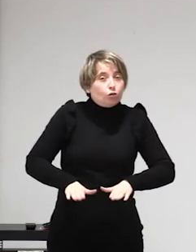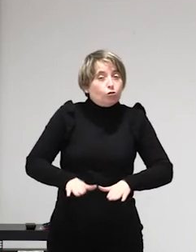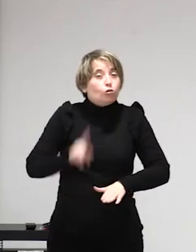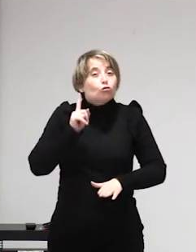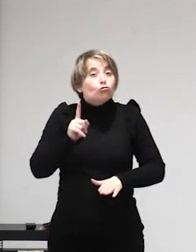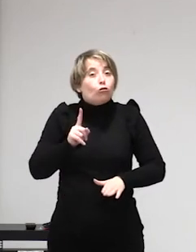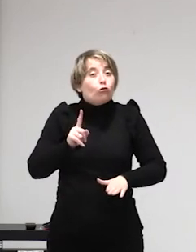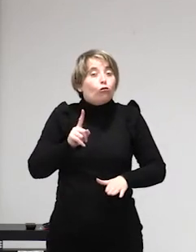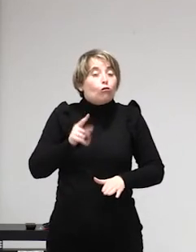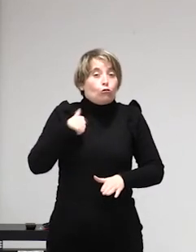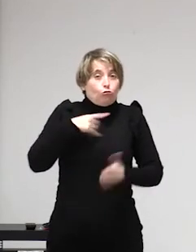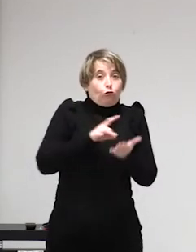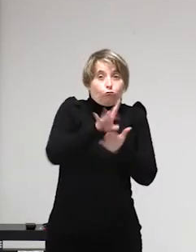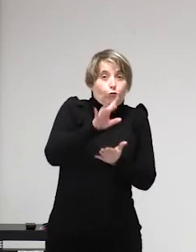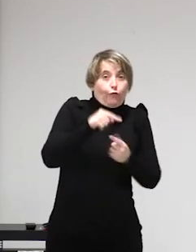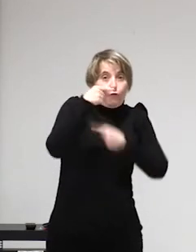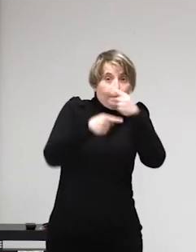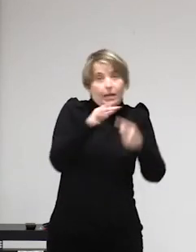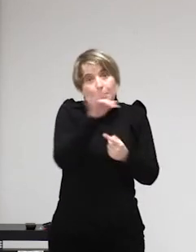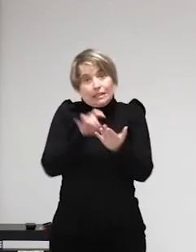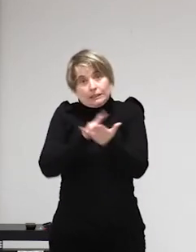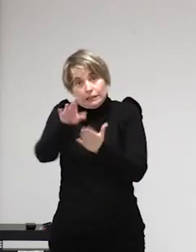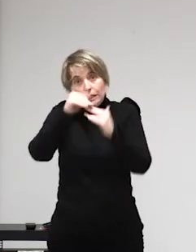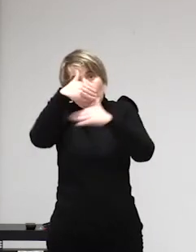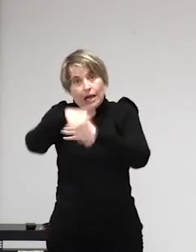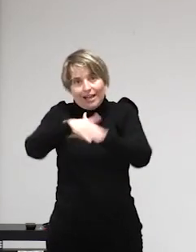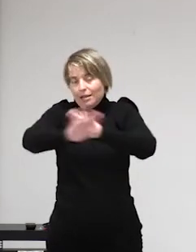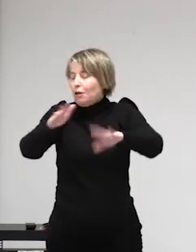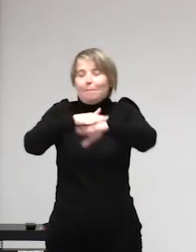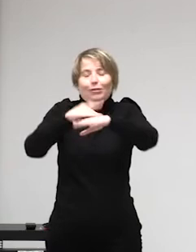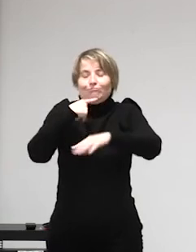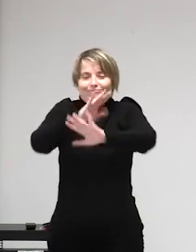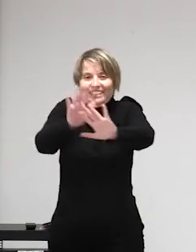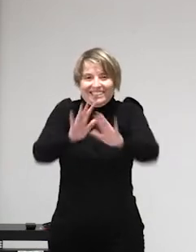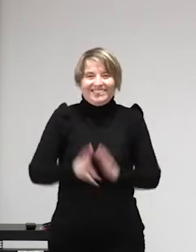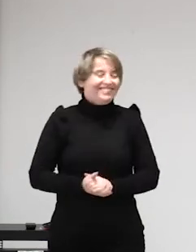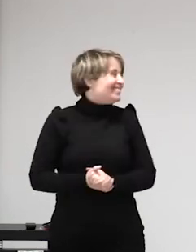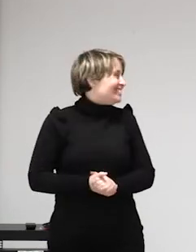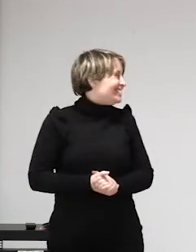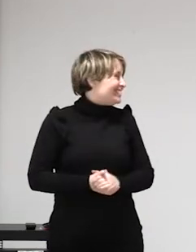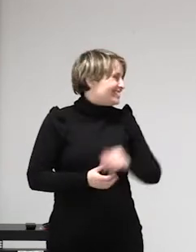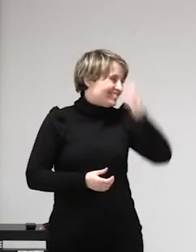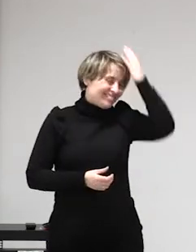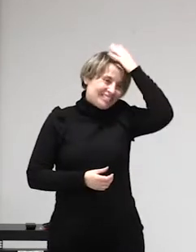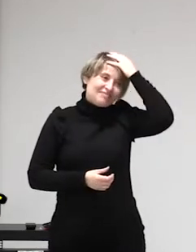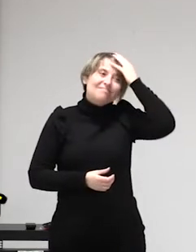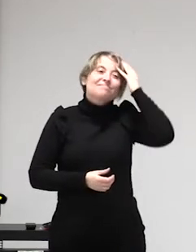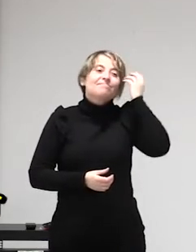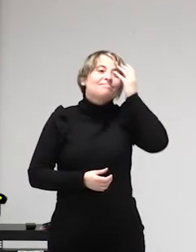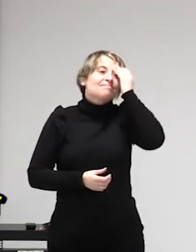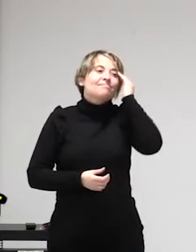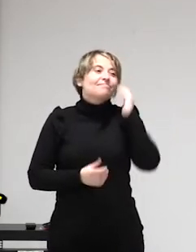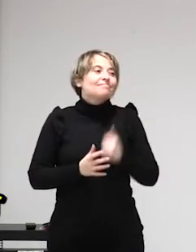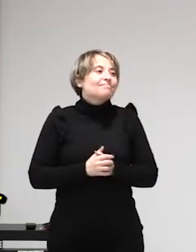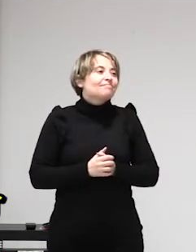hablando sobre si lo que tú quieras lo que tú quieras quiero decir pero bueno si al margen de los